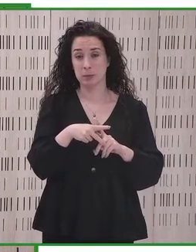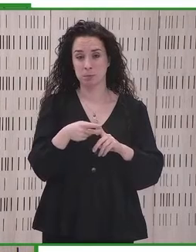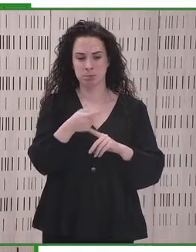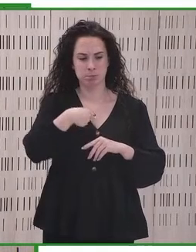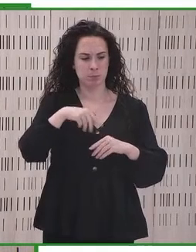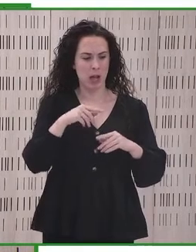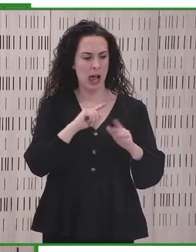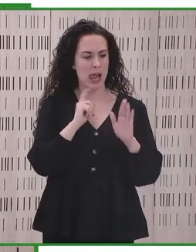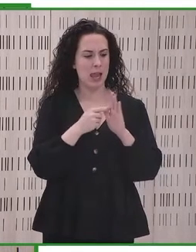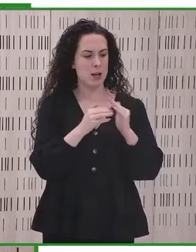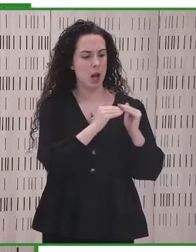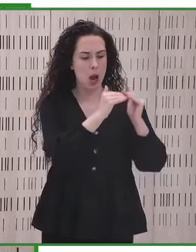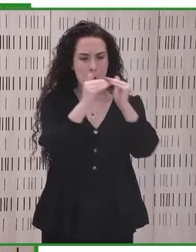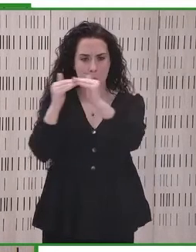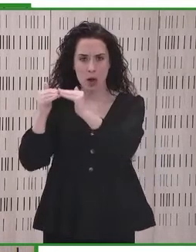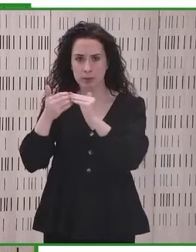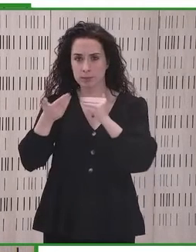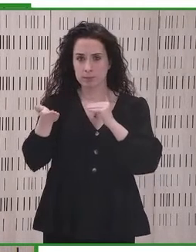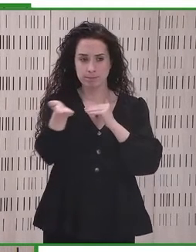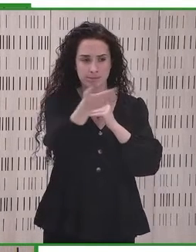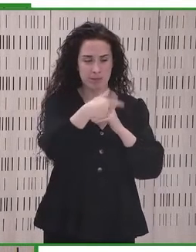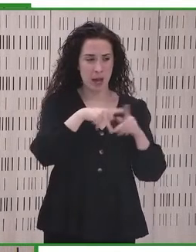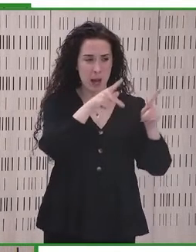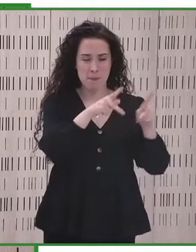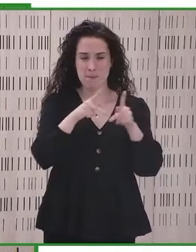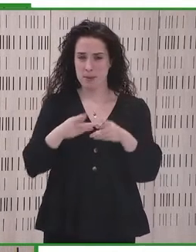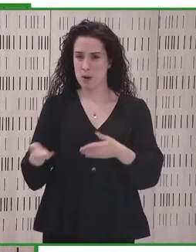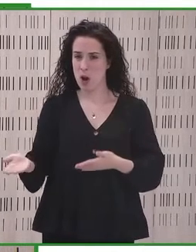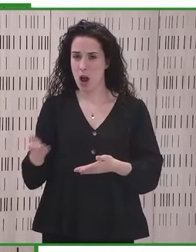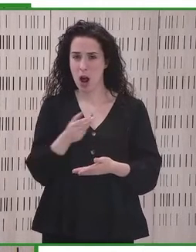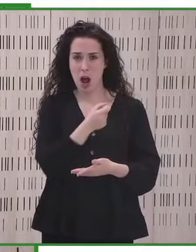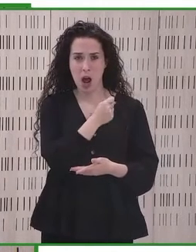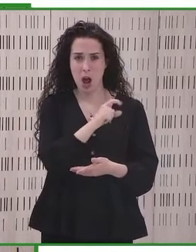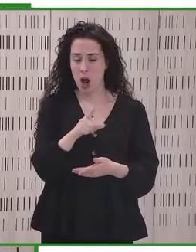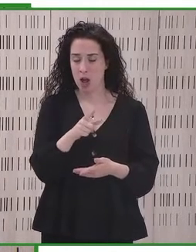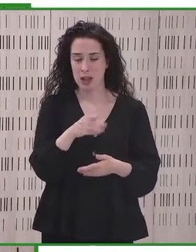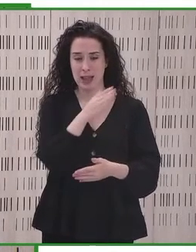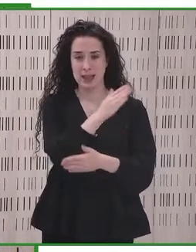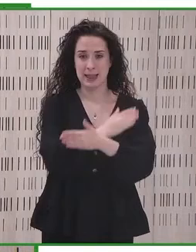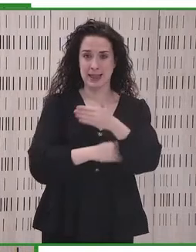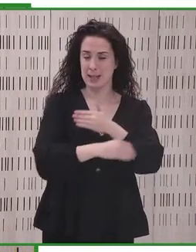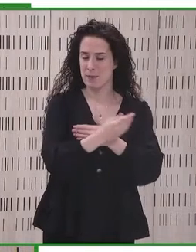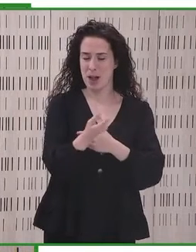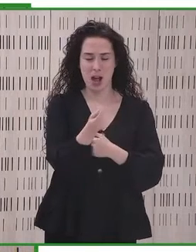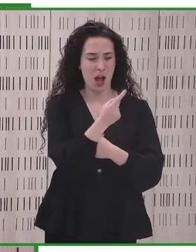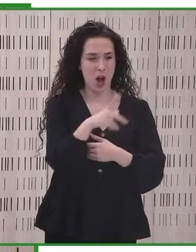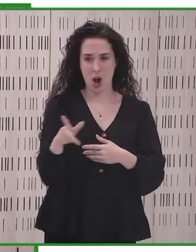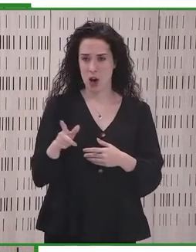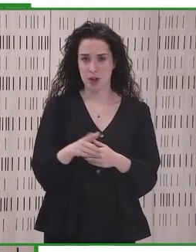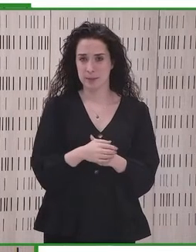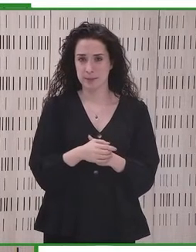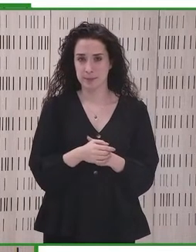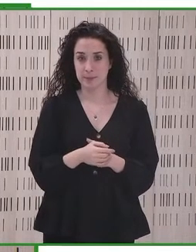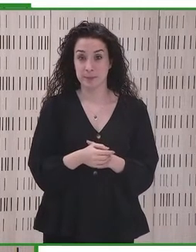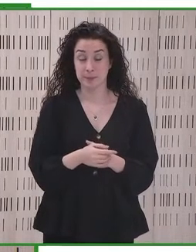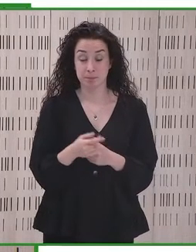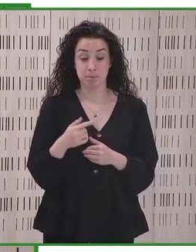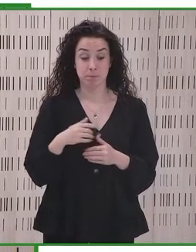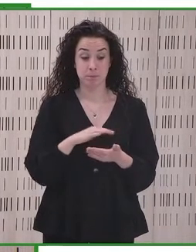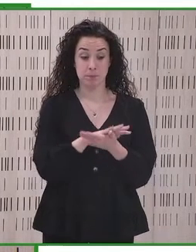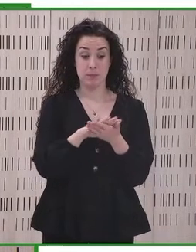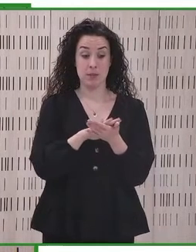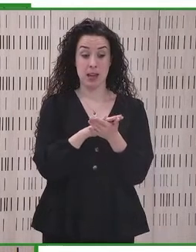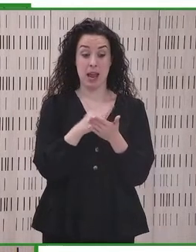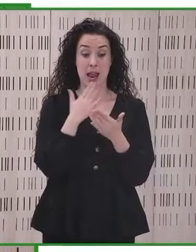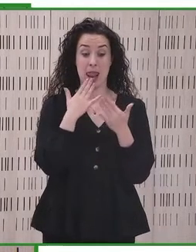la ley se reconozca para todas las personas con discapacidad sin excepción. Pero hemos empezado a hablar